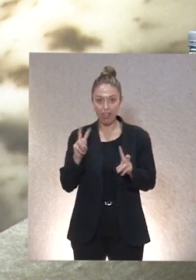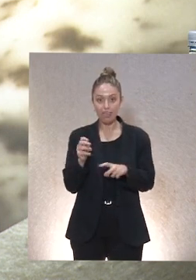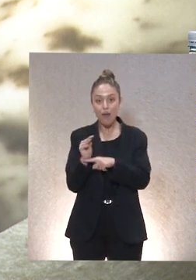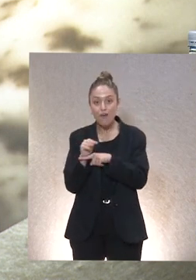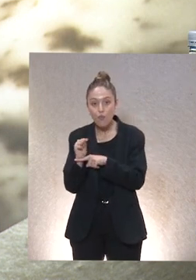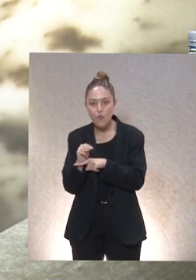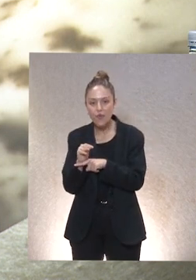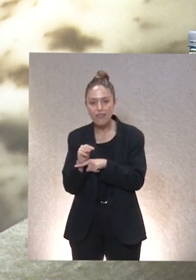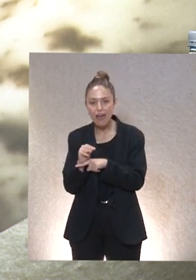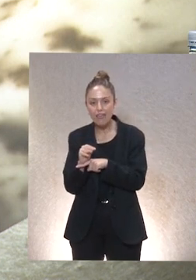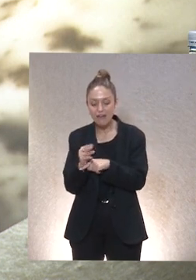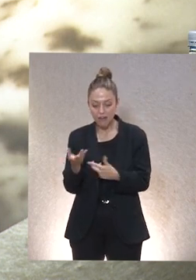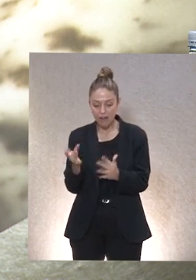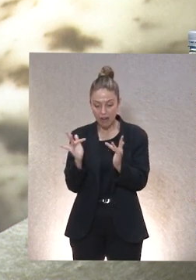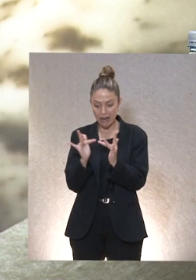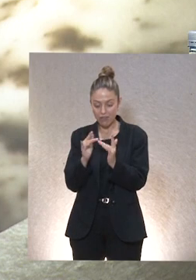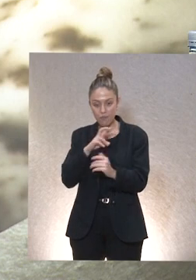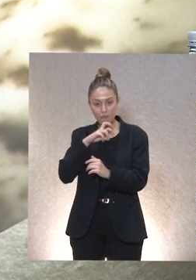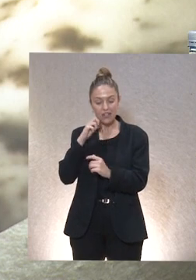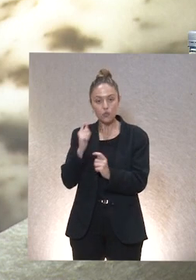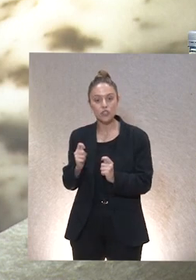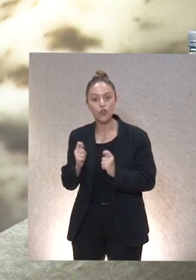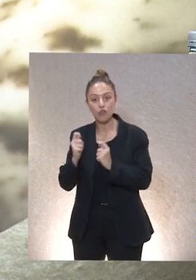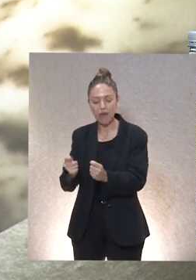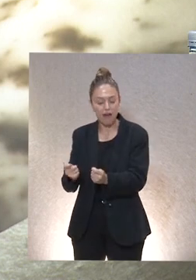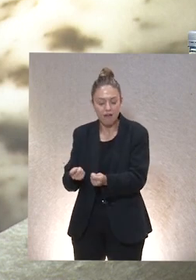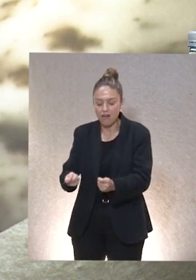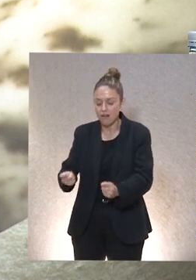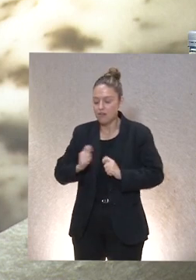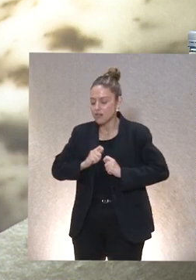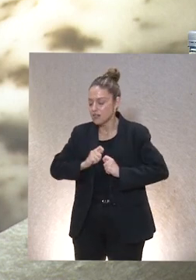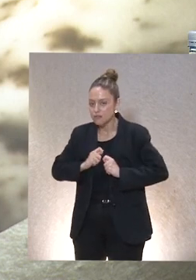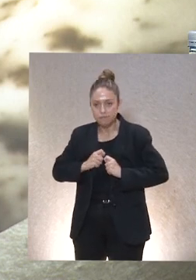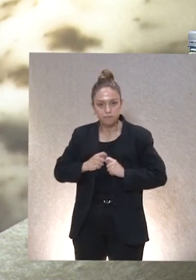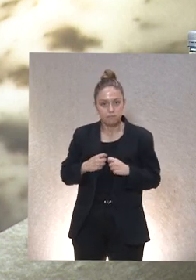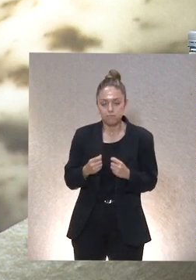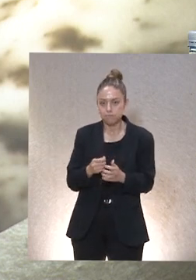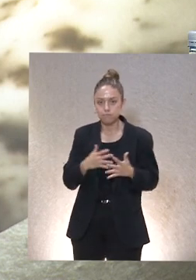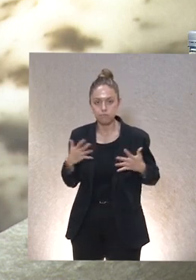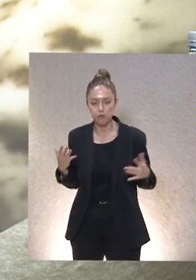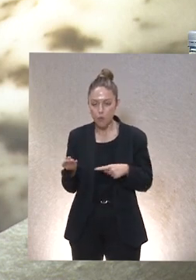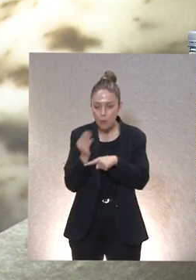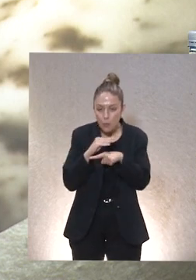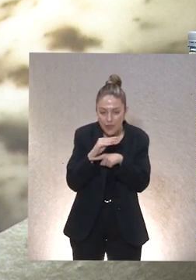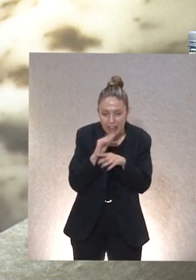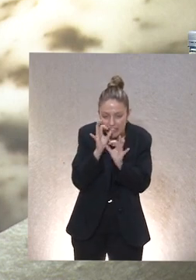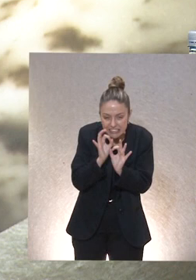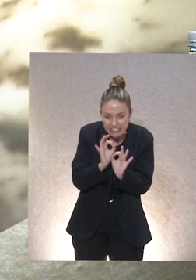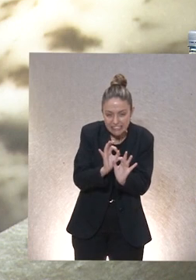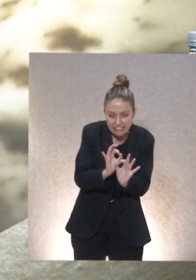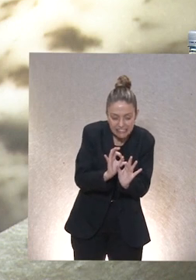o sea, lo que aporta la relación virtuosa es inmenso y va más allá del cuidado concreto de la cosa que te cuidan.